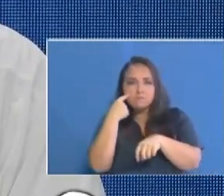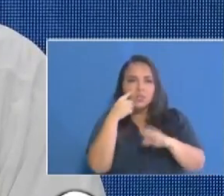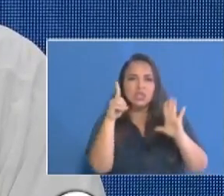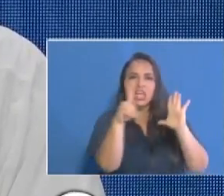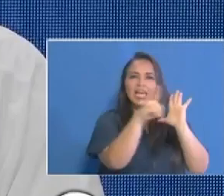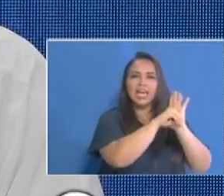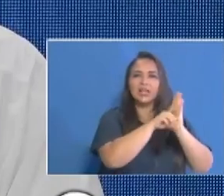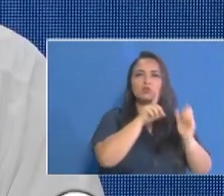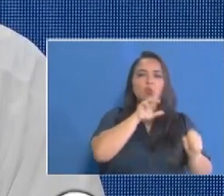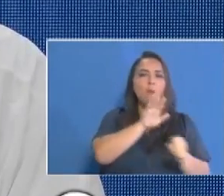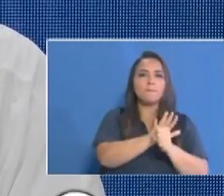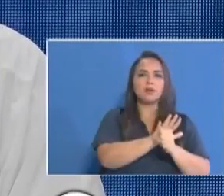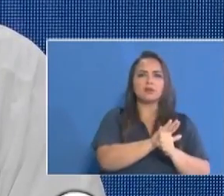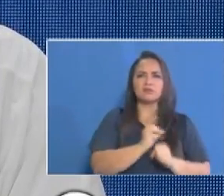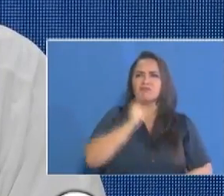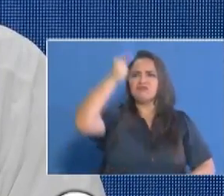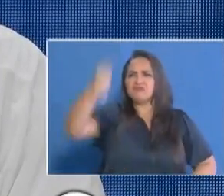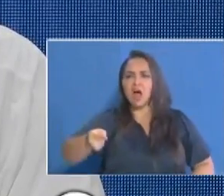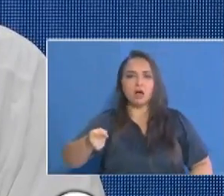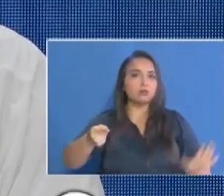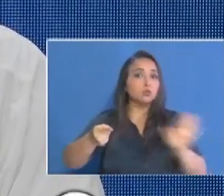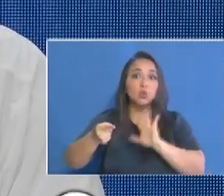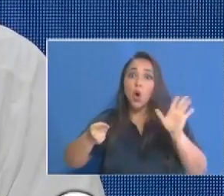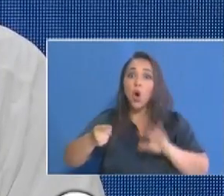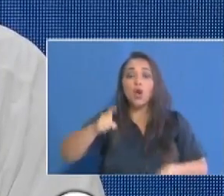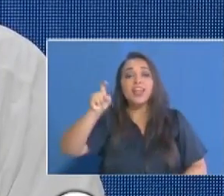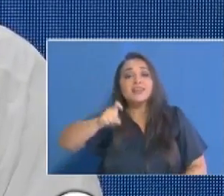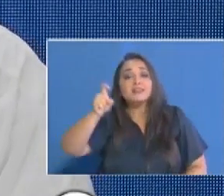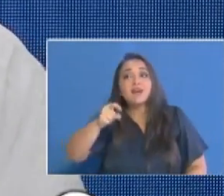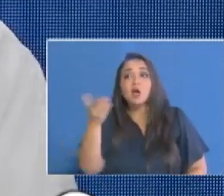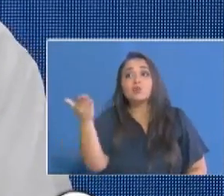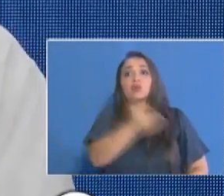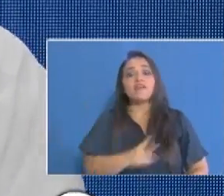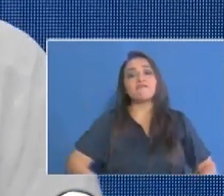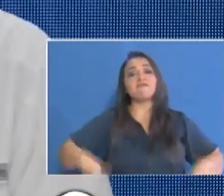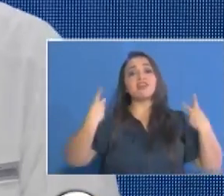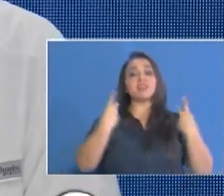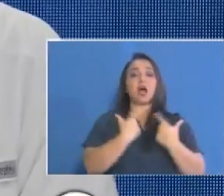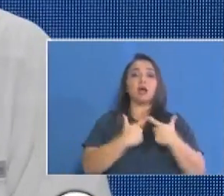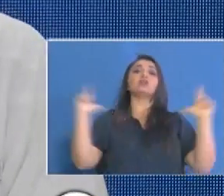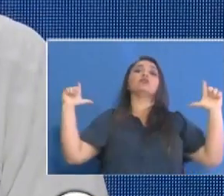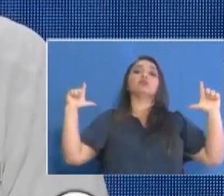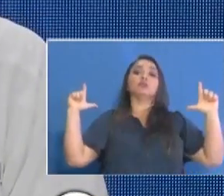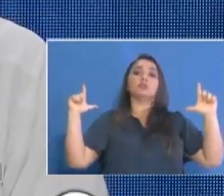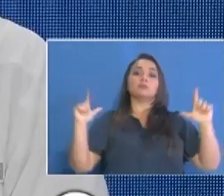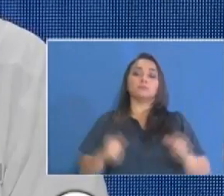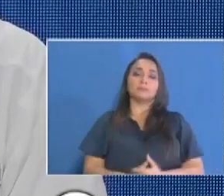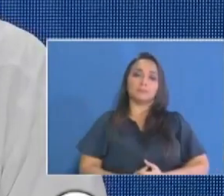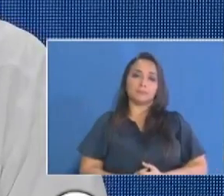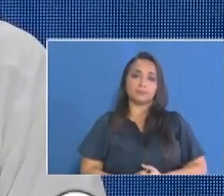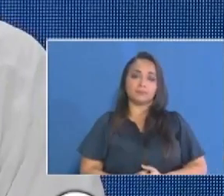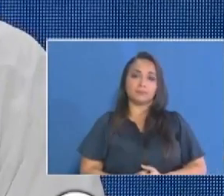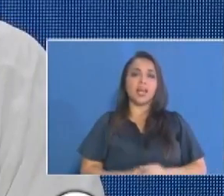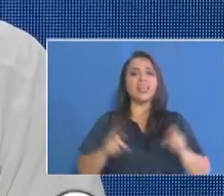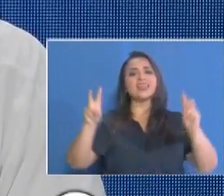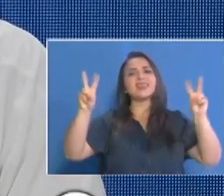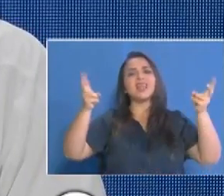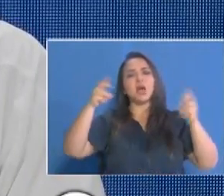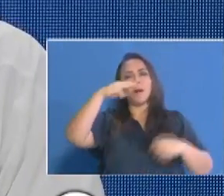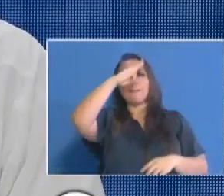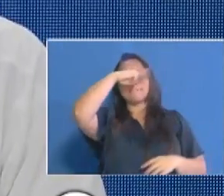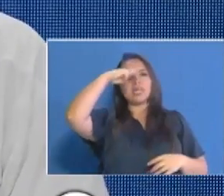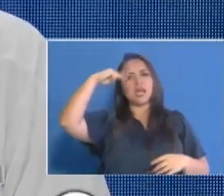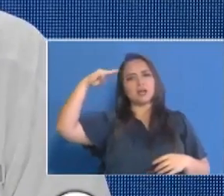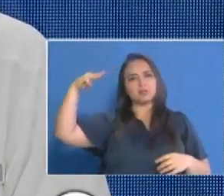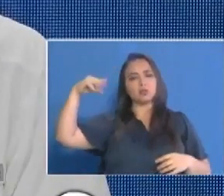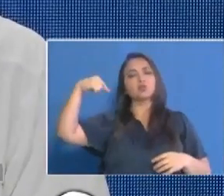imposición es una necesidad para salvar nuestras vidas sobre el tema migratorio quiero